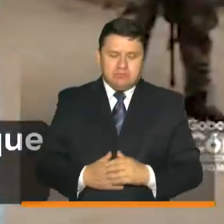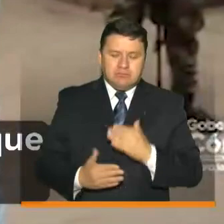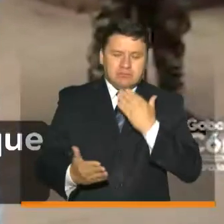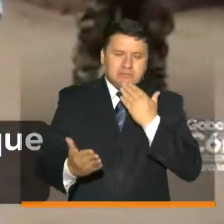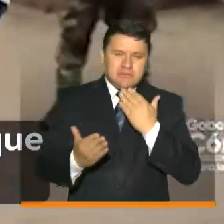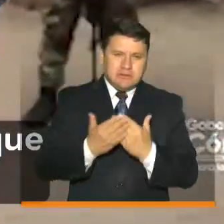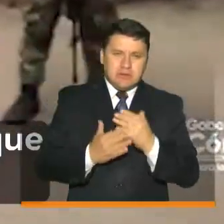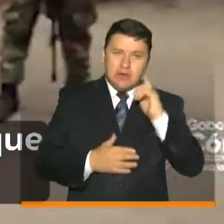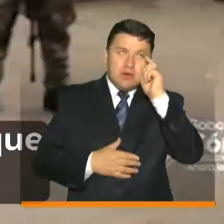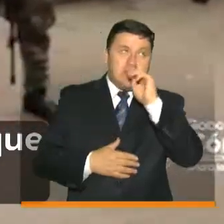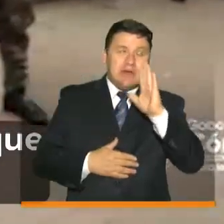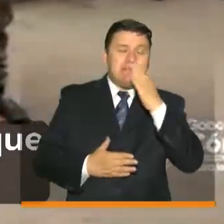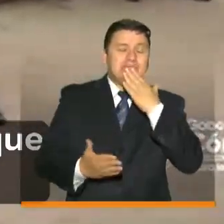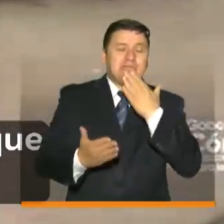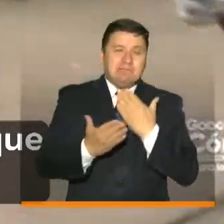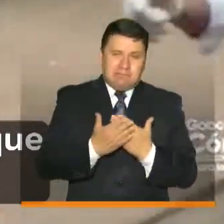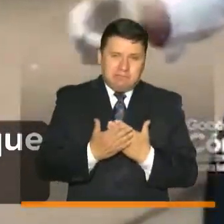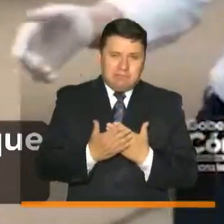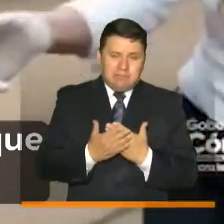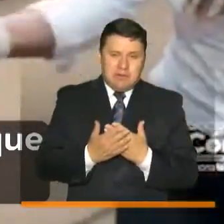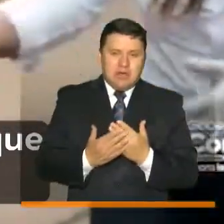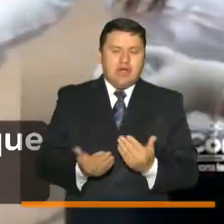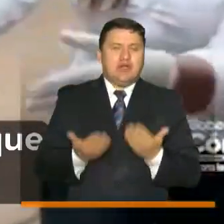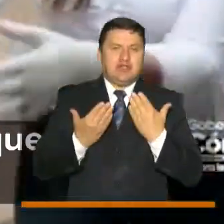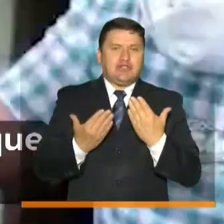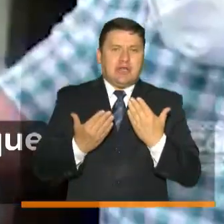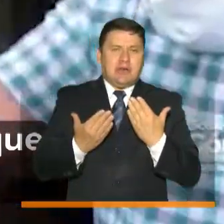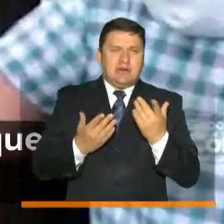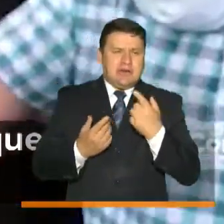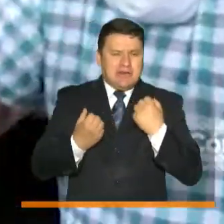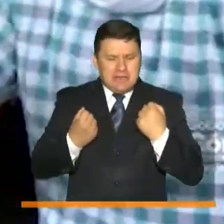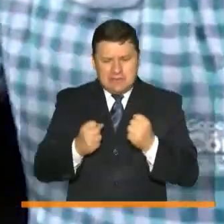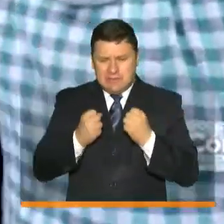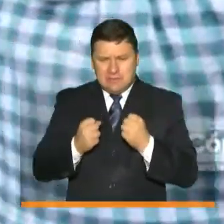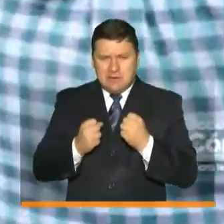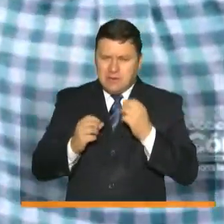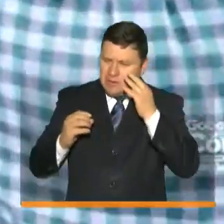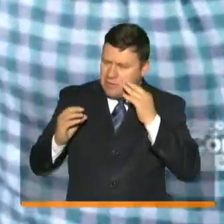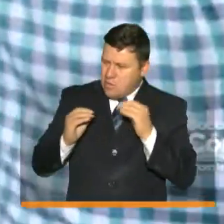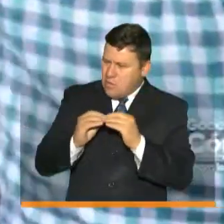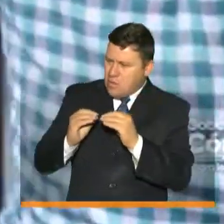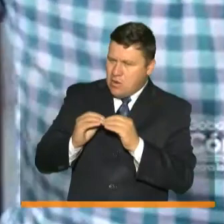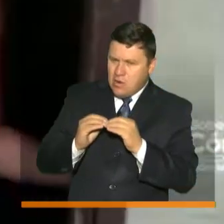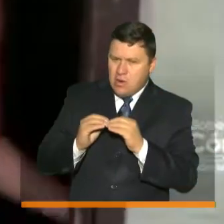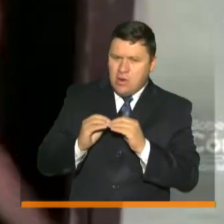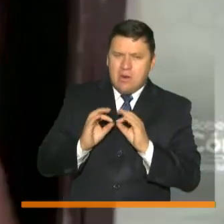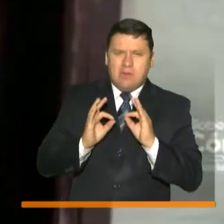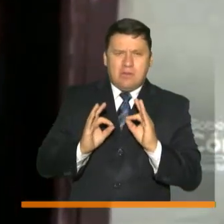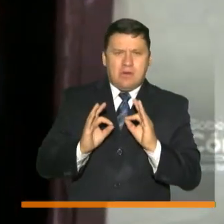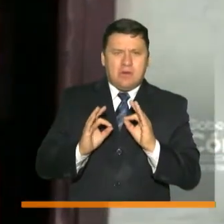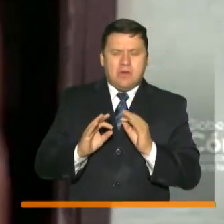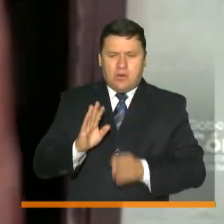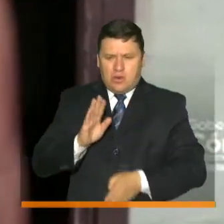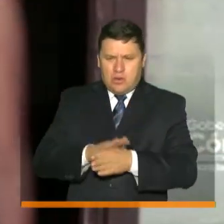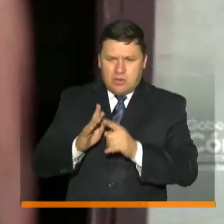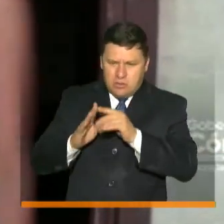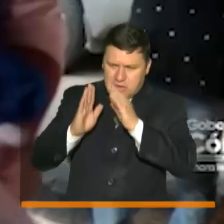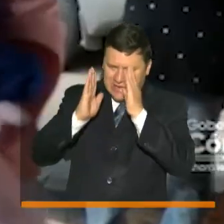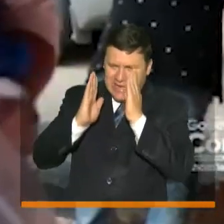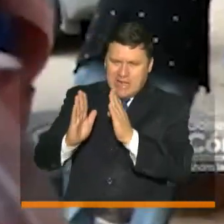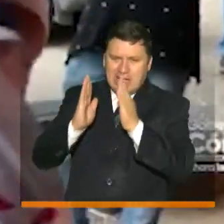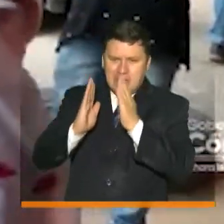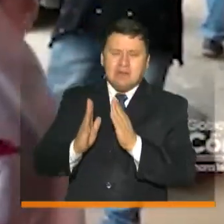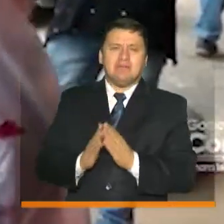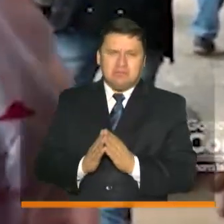gracias al gobierno nacional que nos permite con sus esfuerzos articular los propios para seguir atendiendo